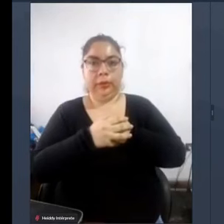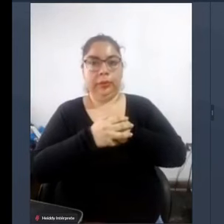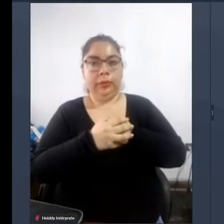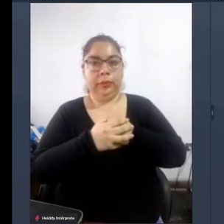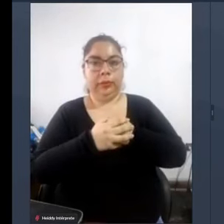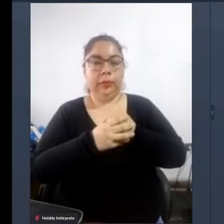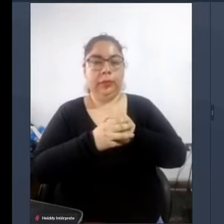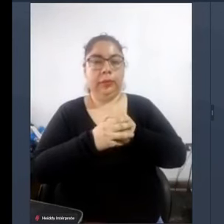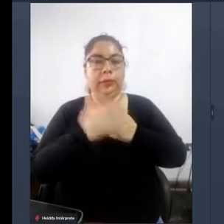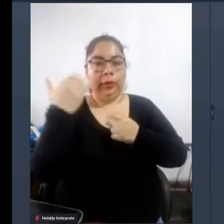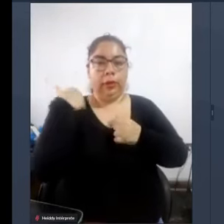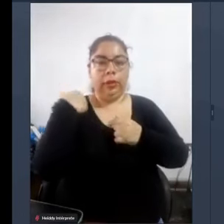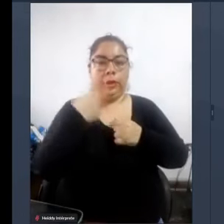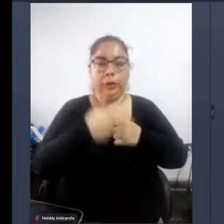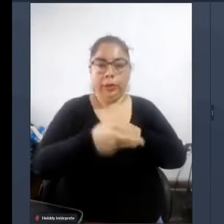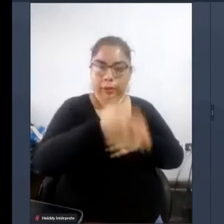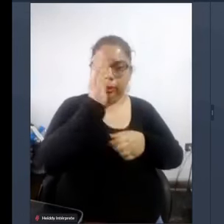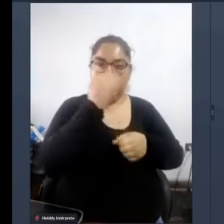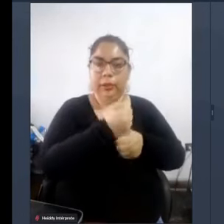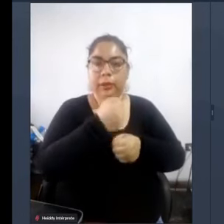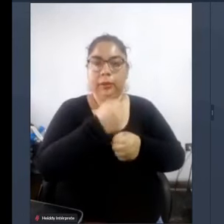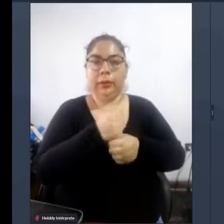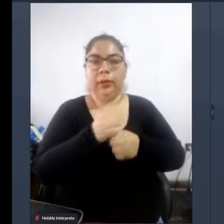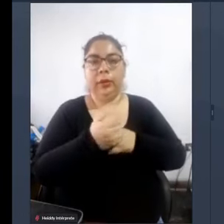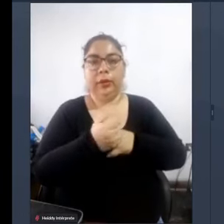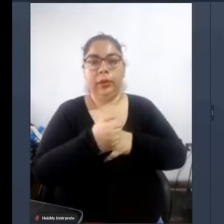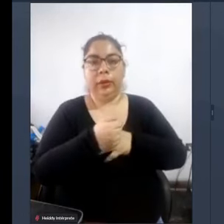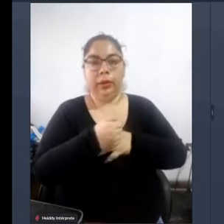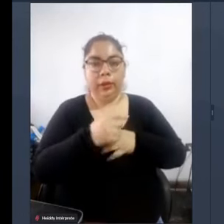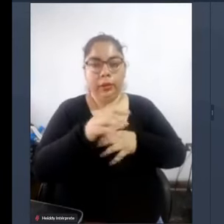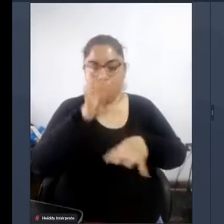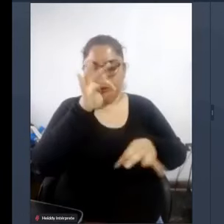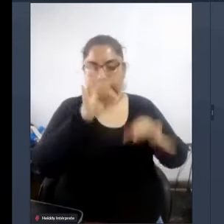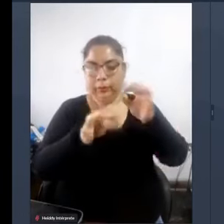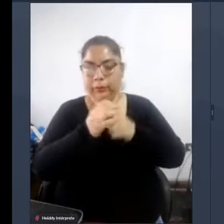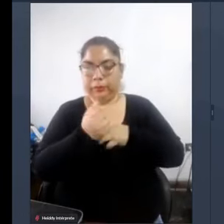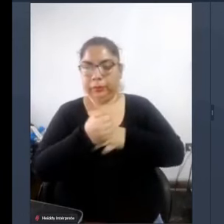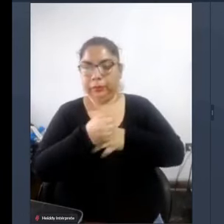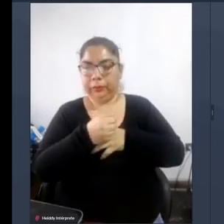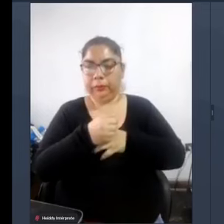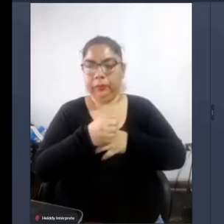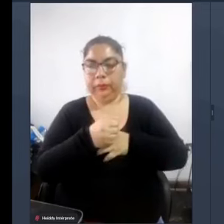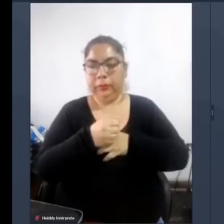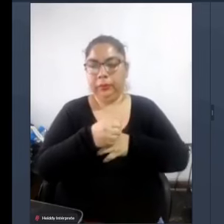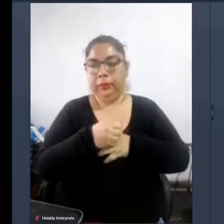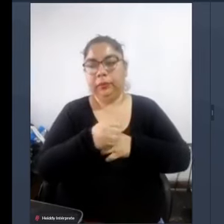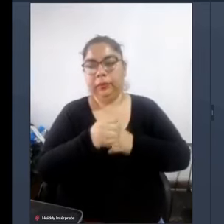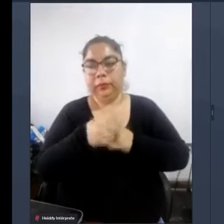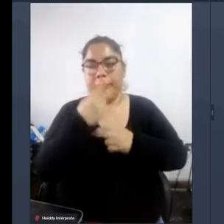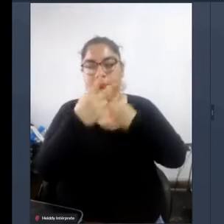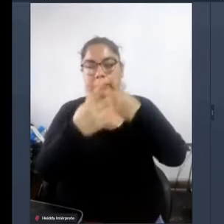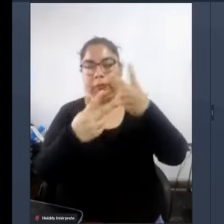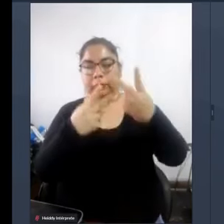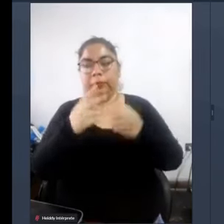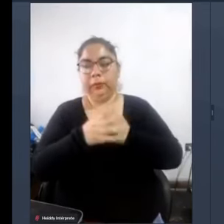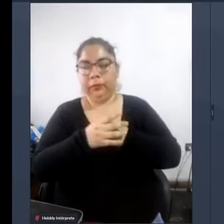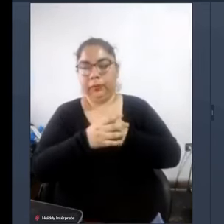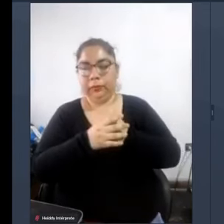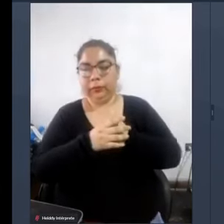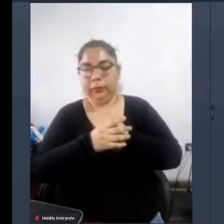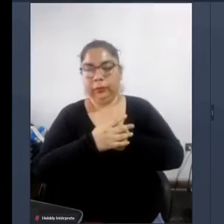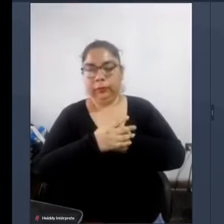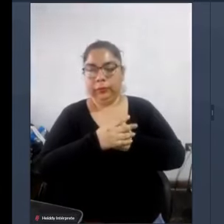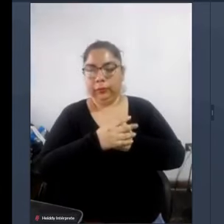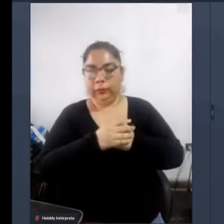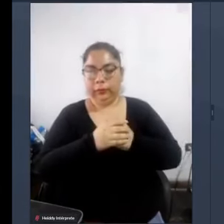tiene que ir a trabajar y la elección muchas veces la toma en función de que el centro donde vaya a trabajar esté más